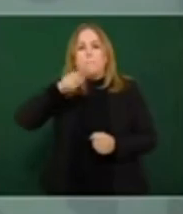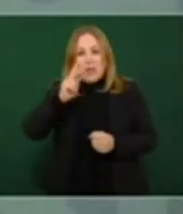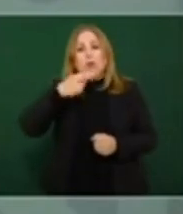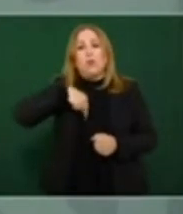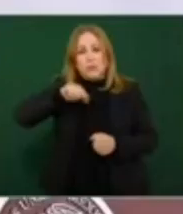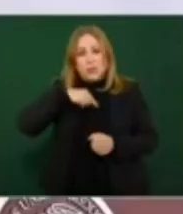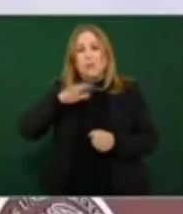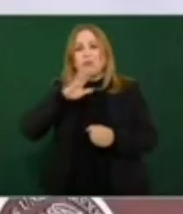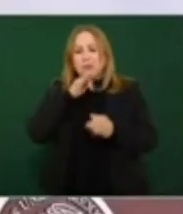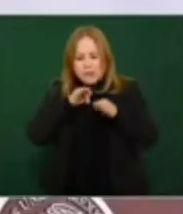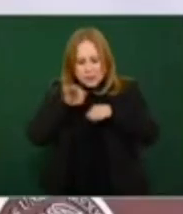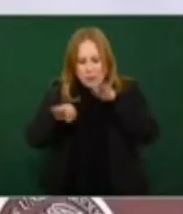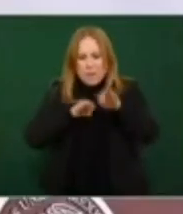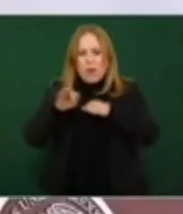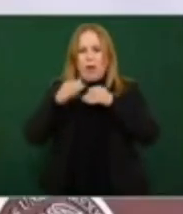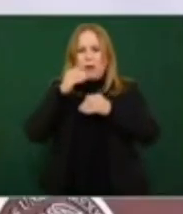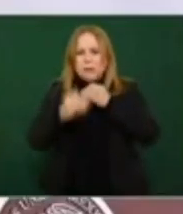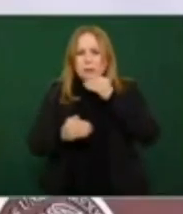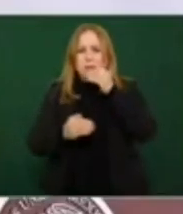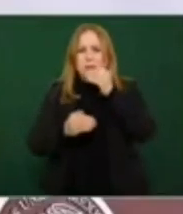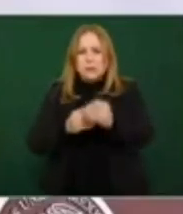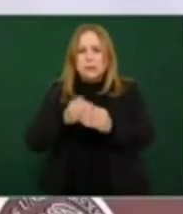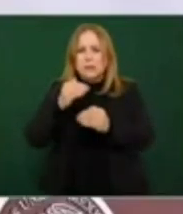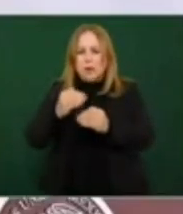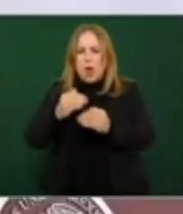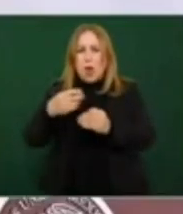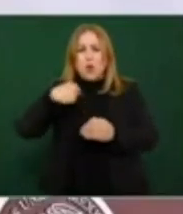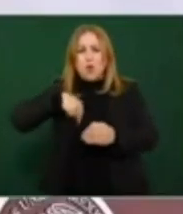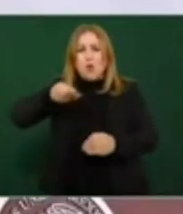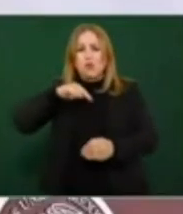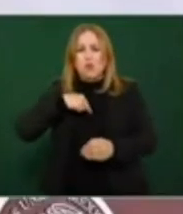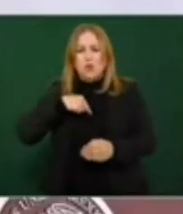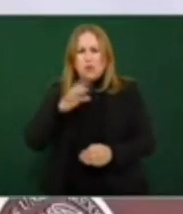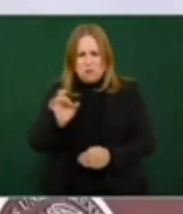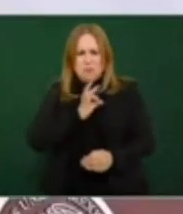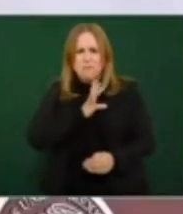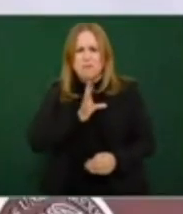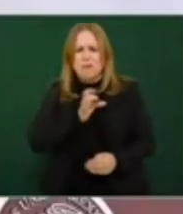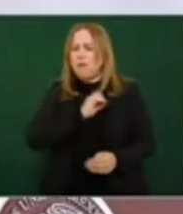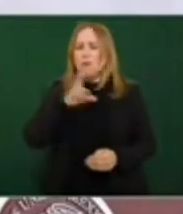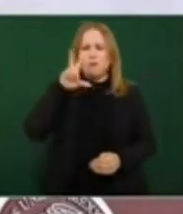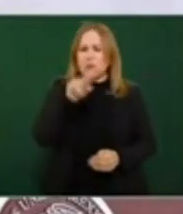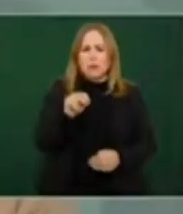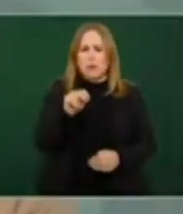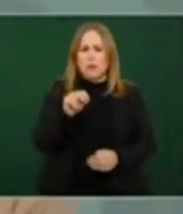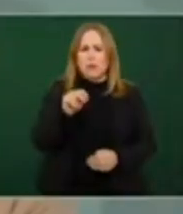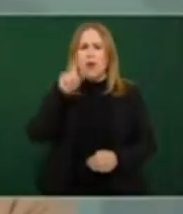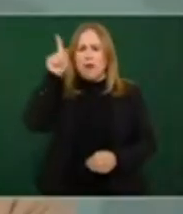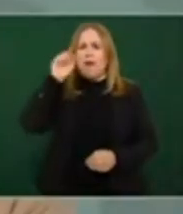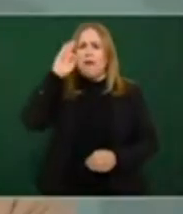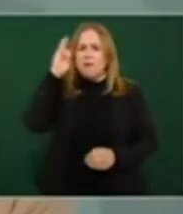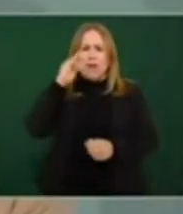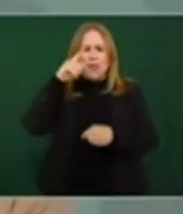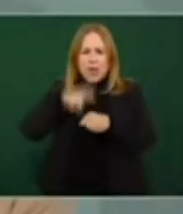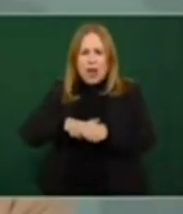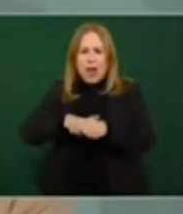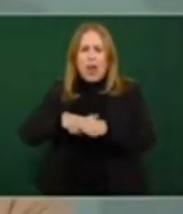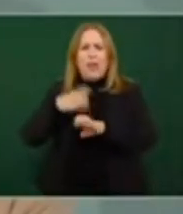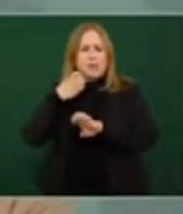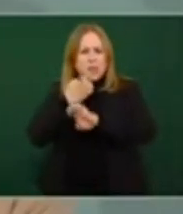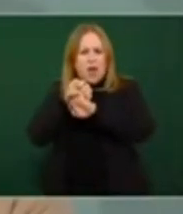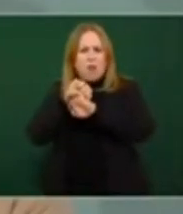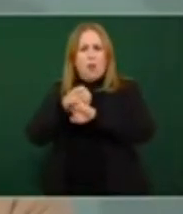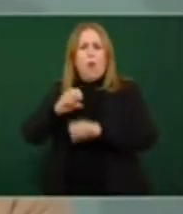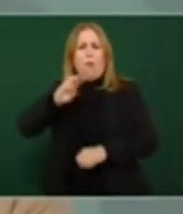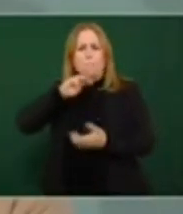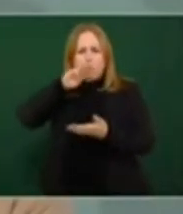camino correcto y no nos va a temblar la mano ni al gobierno federal, ni al gobierno del estado, ni al municipio